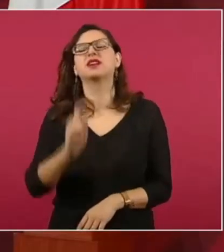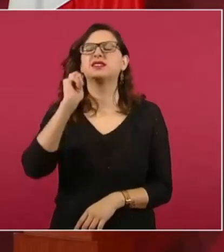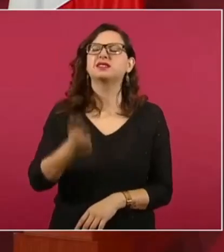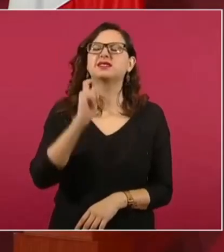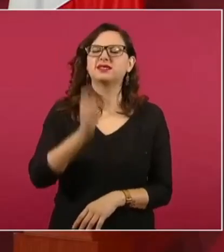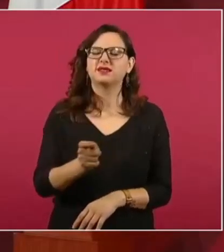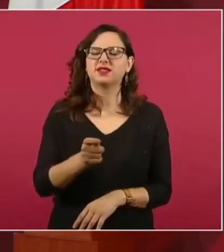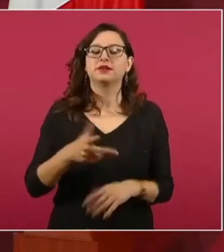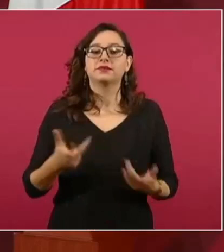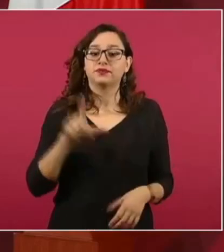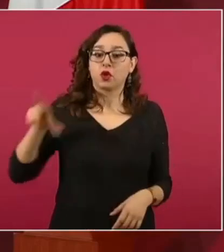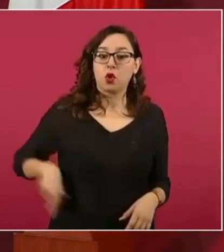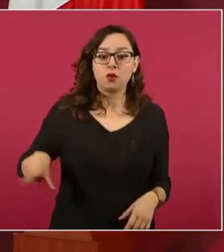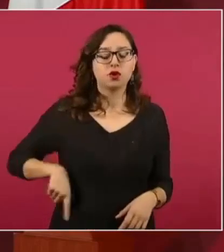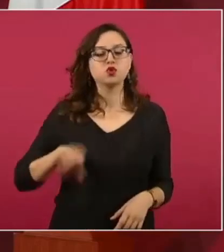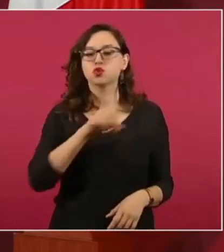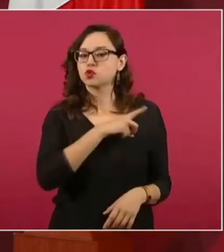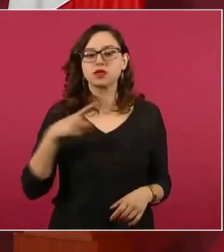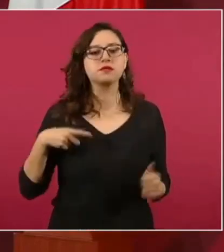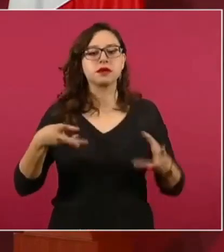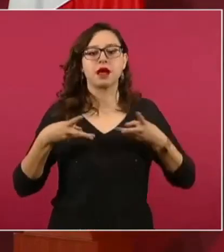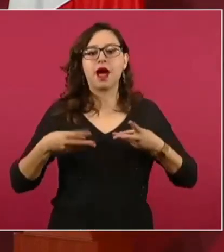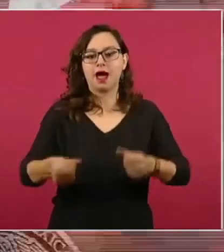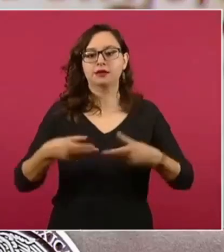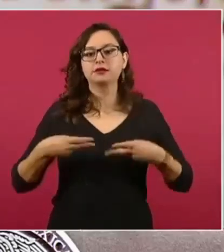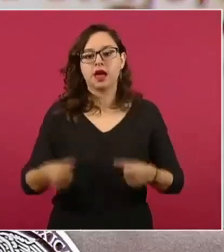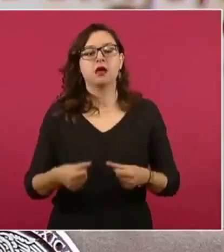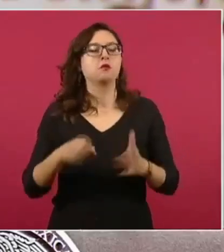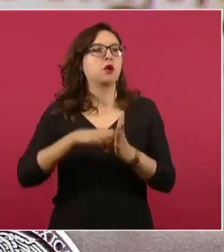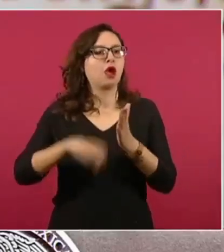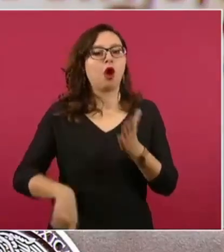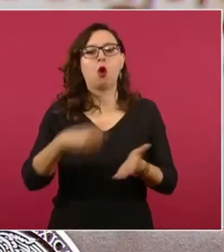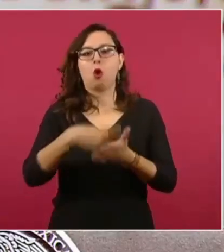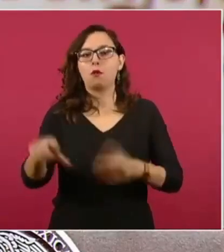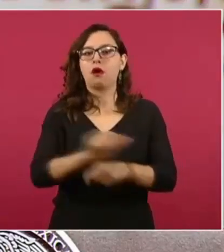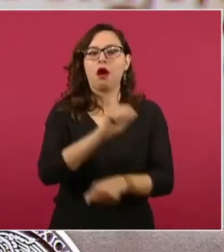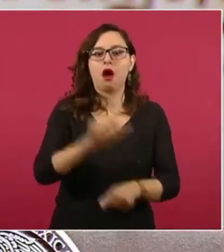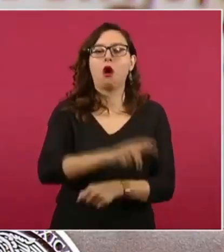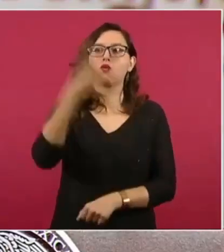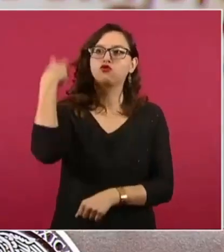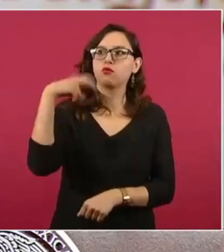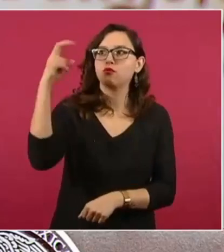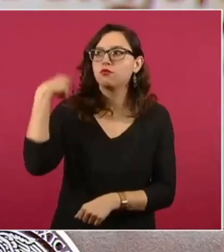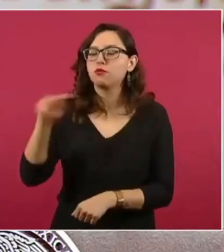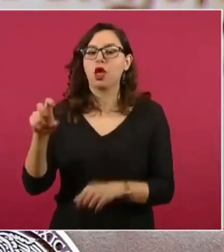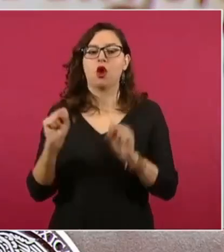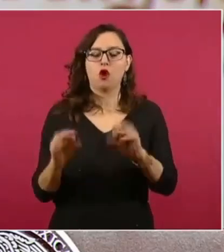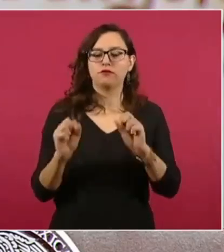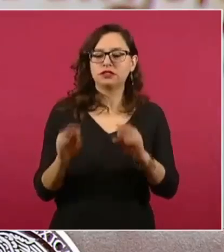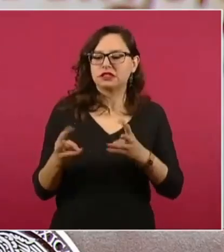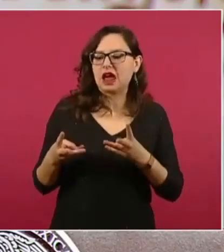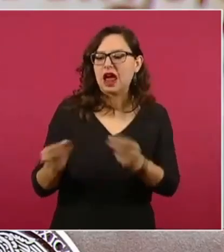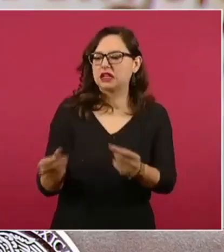gastos superfluos del gobierno, como la compra de nuevos autos, viajes al extranjero, gastos de oficina,